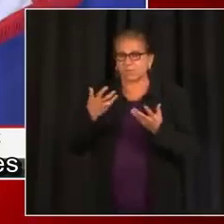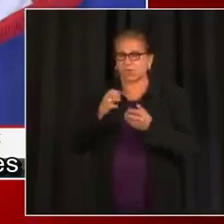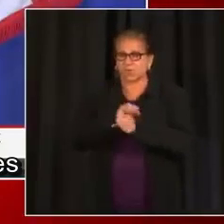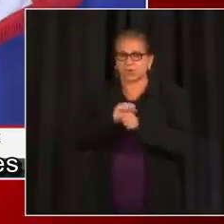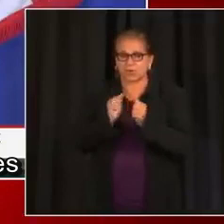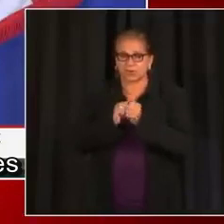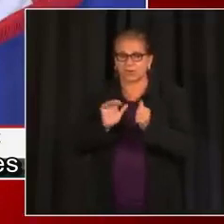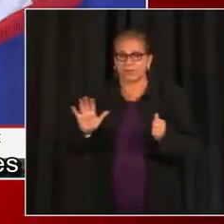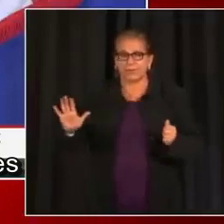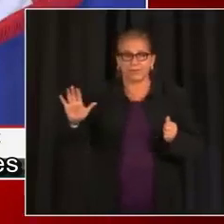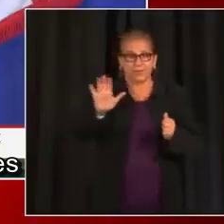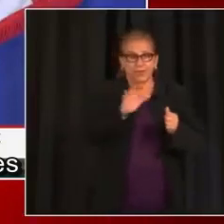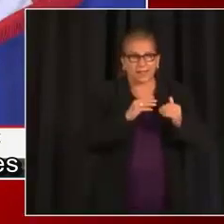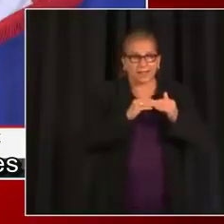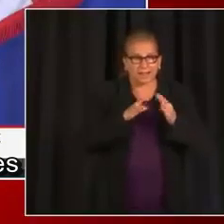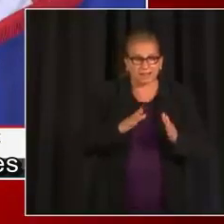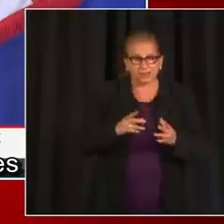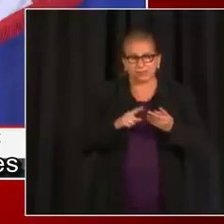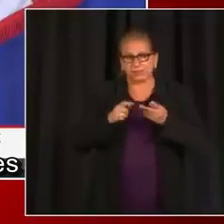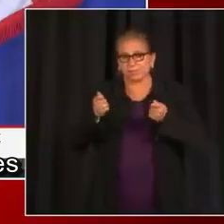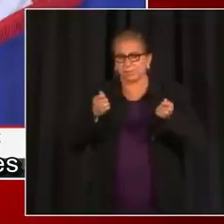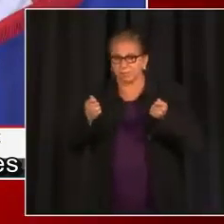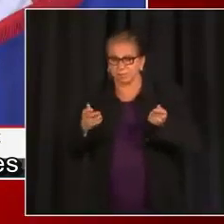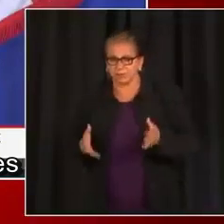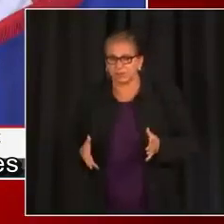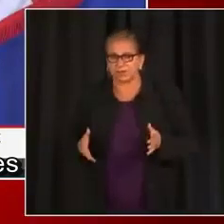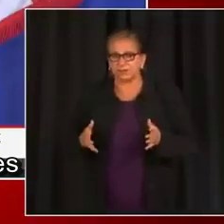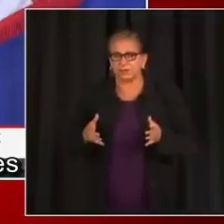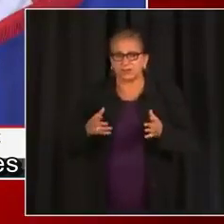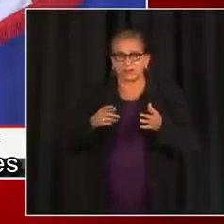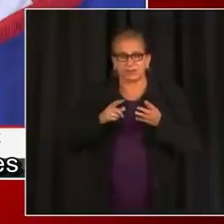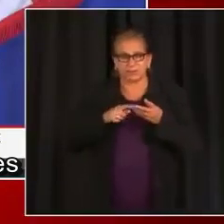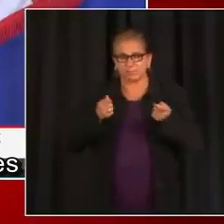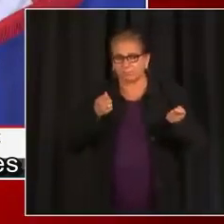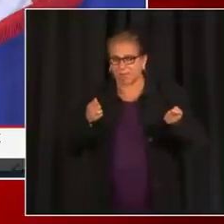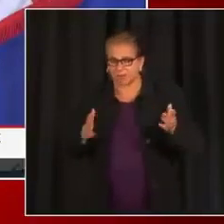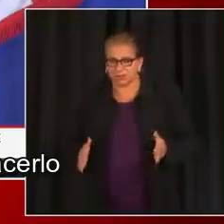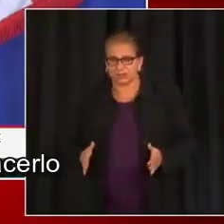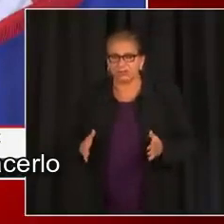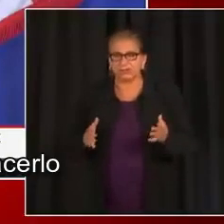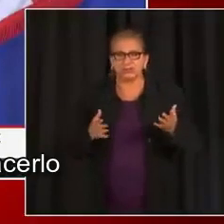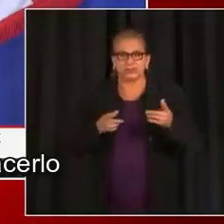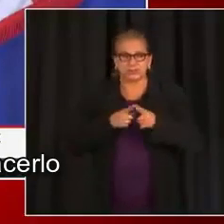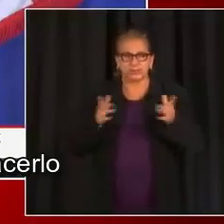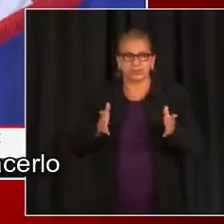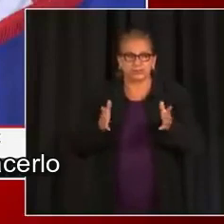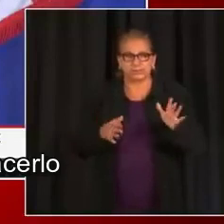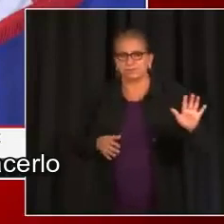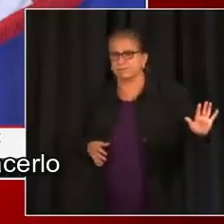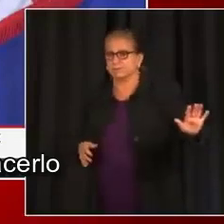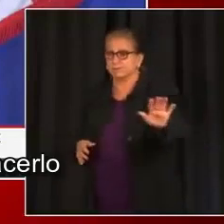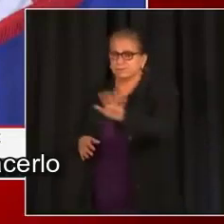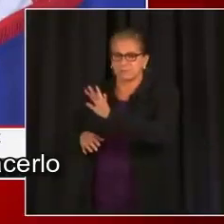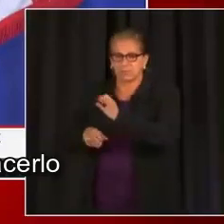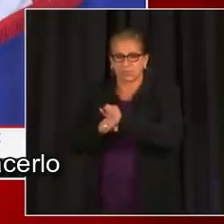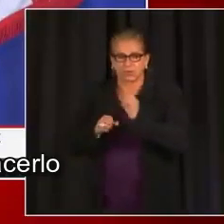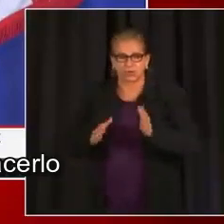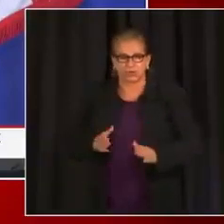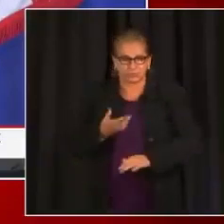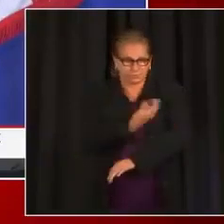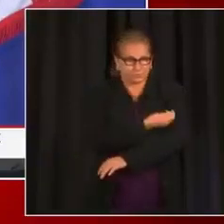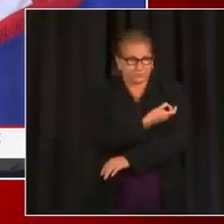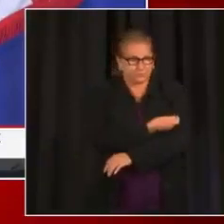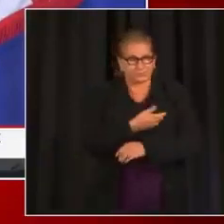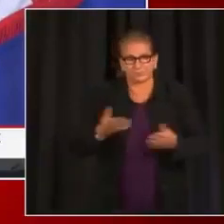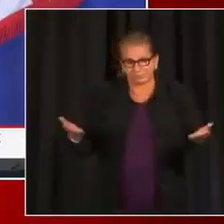trabajar con sus líderes, líderes de sindicatos y gerentes para descifrar cómo podemos hacerlo de la mejor manera